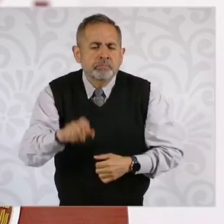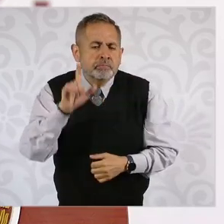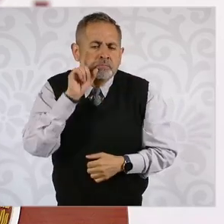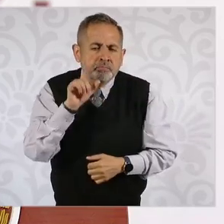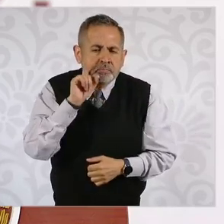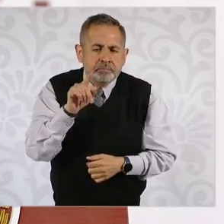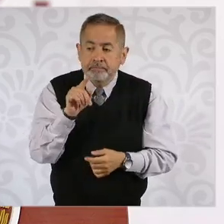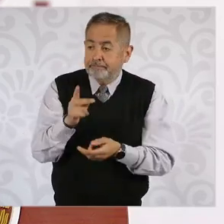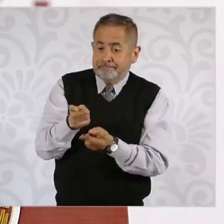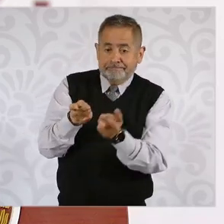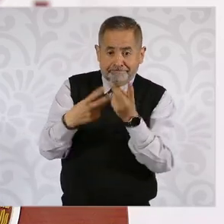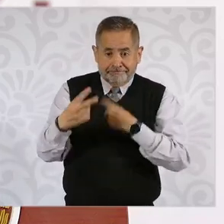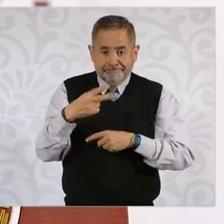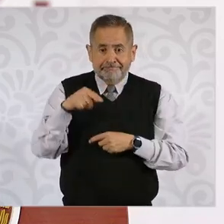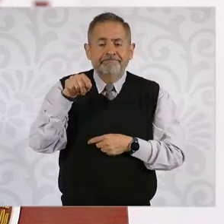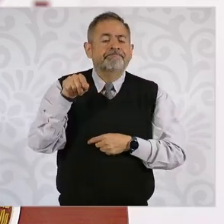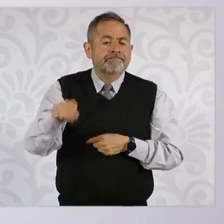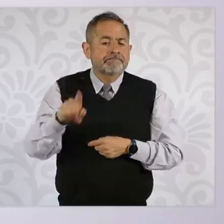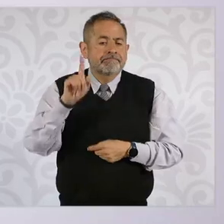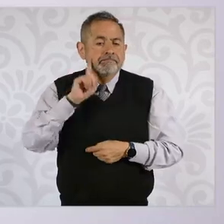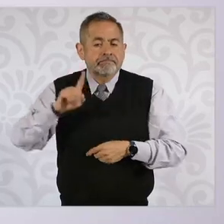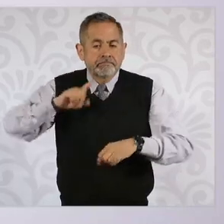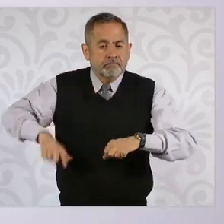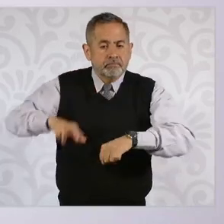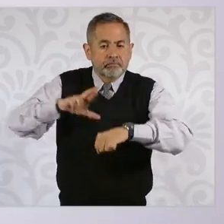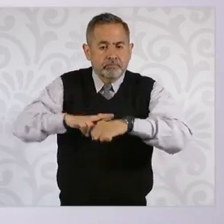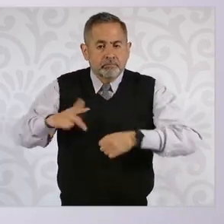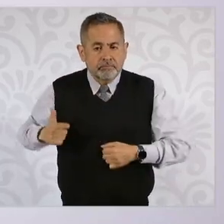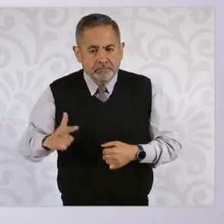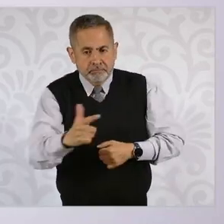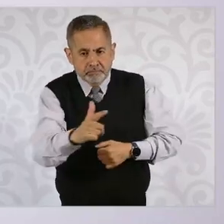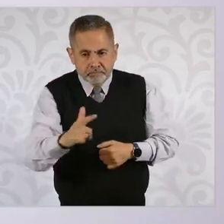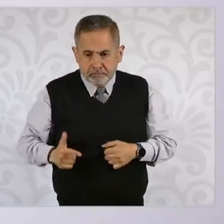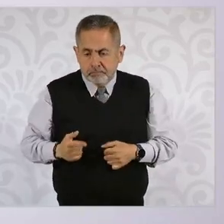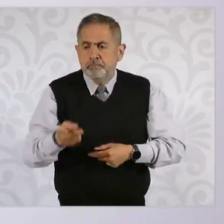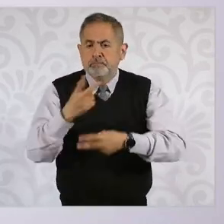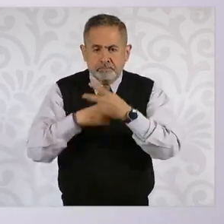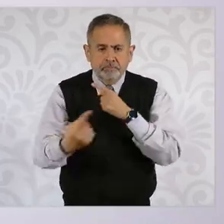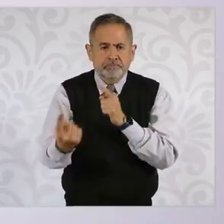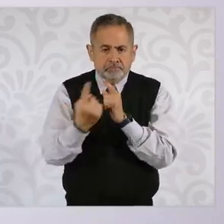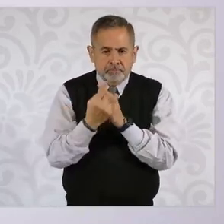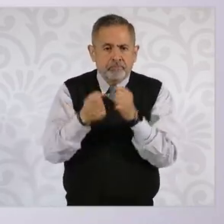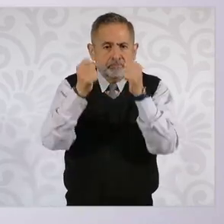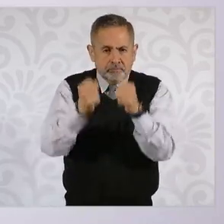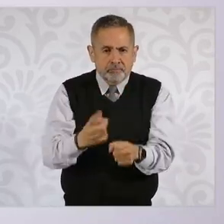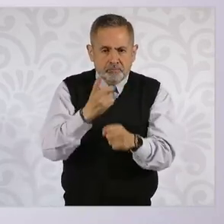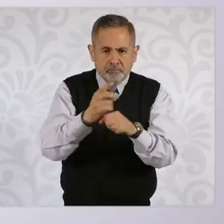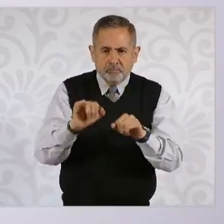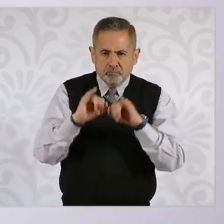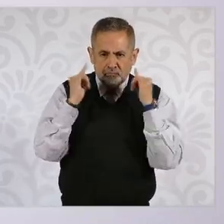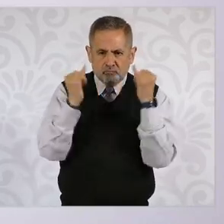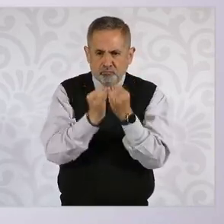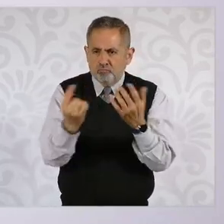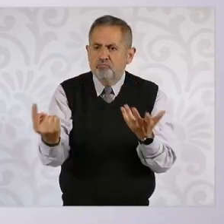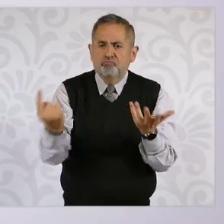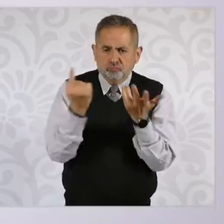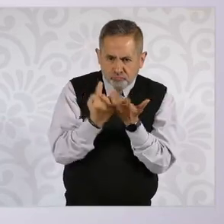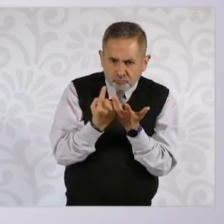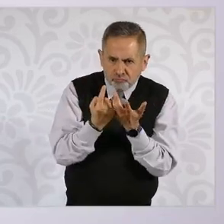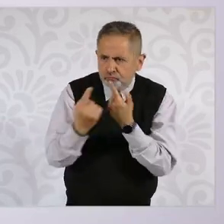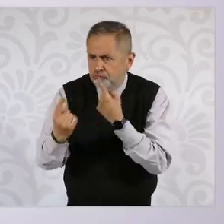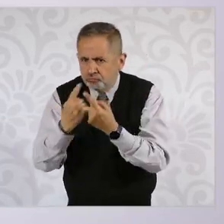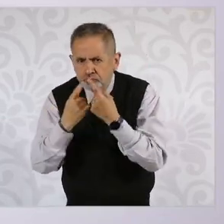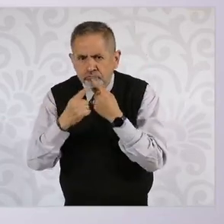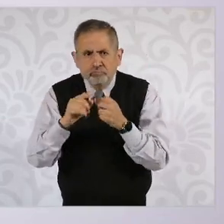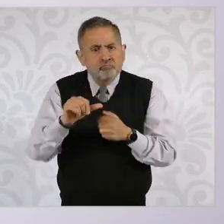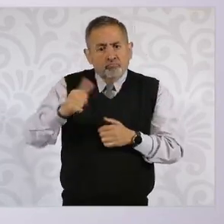viene la gobernadora de Guanajuato al Gabinete de Seguridad. Es